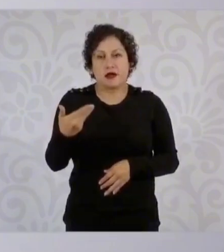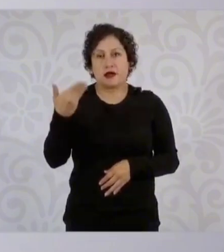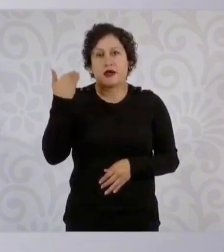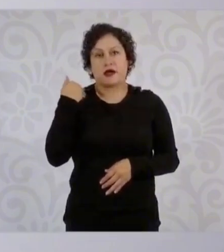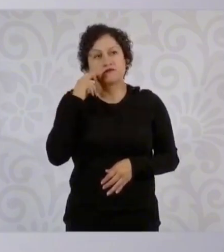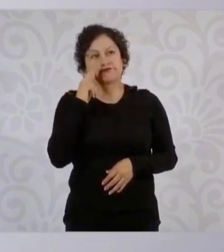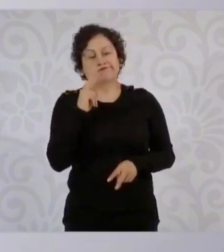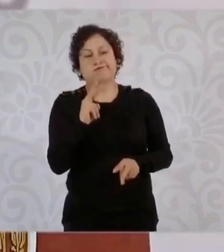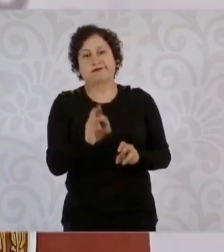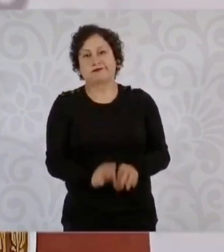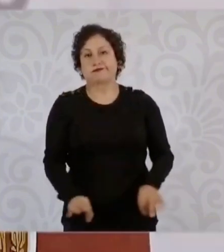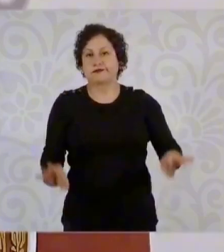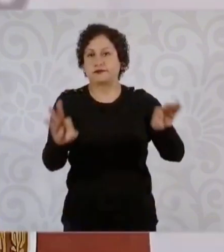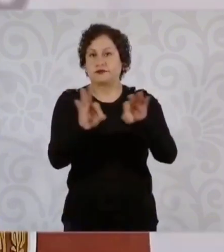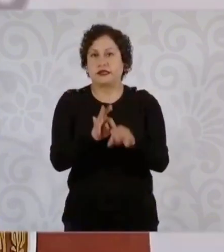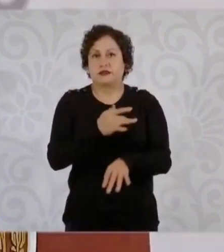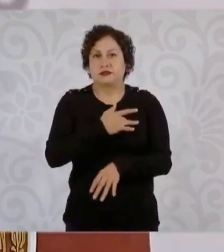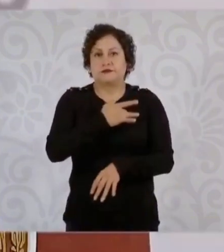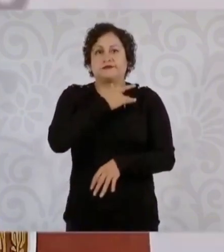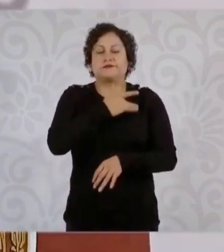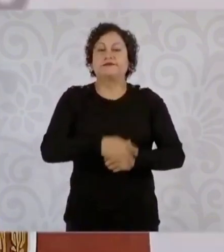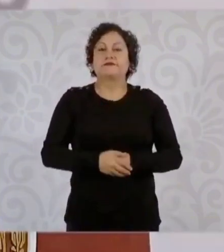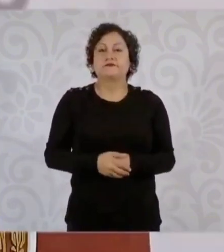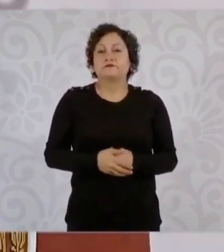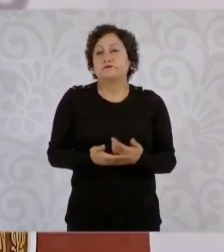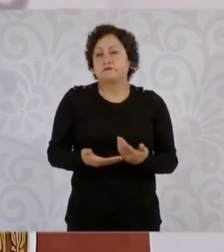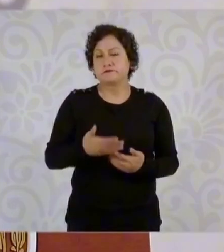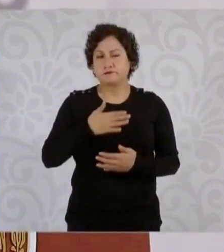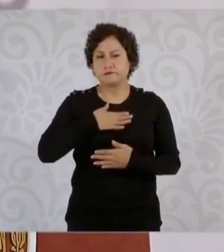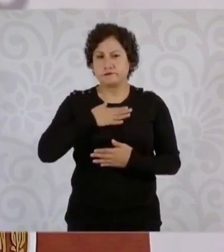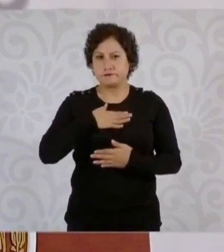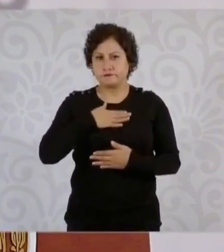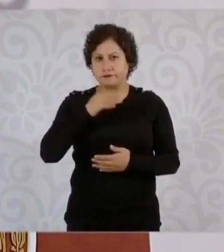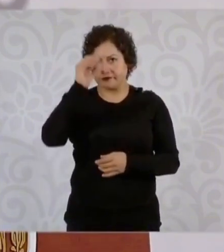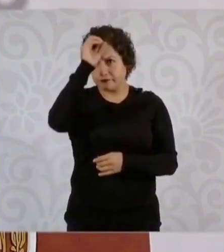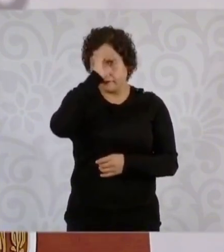importante. Comento porque realmente es,